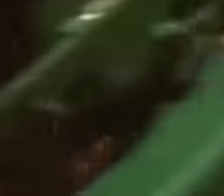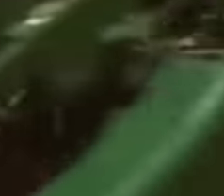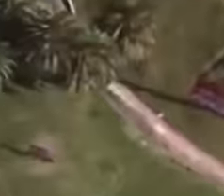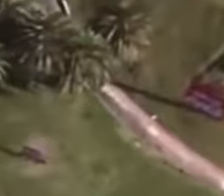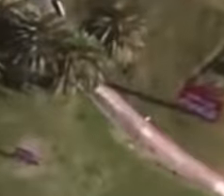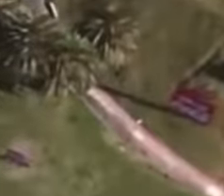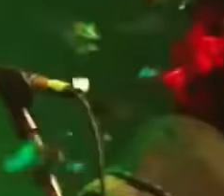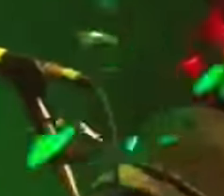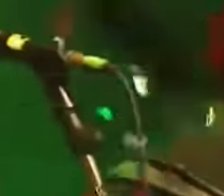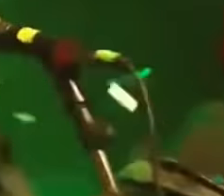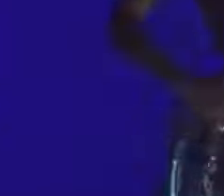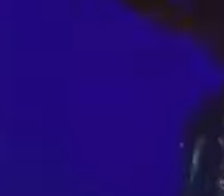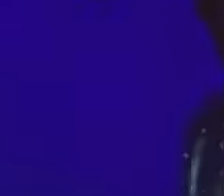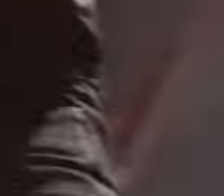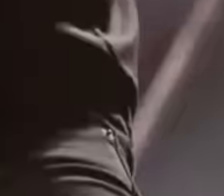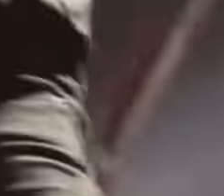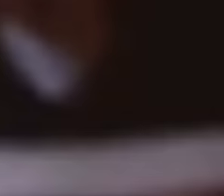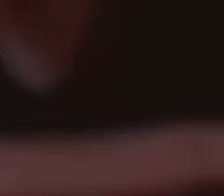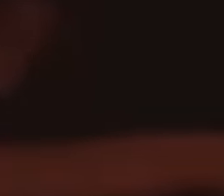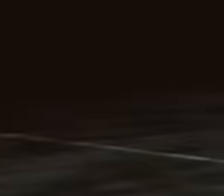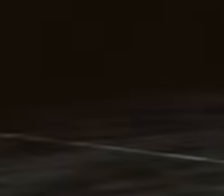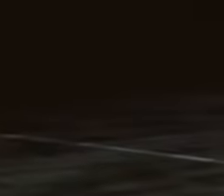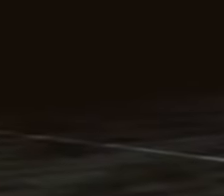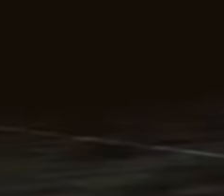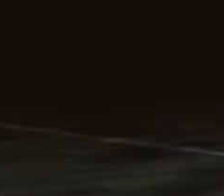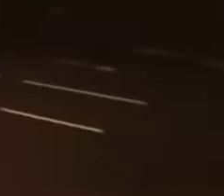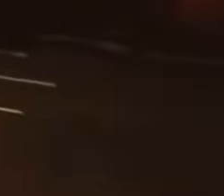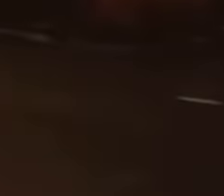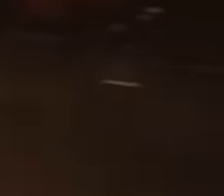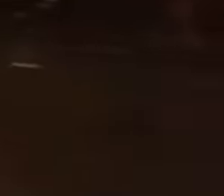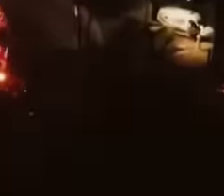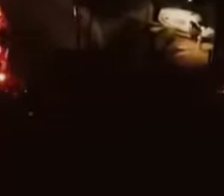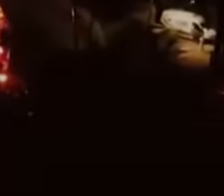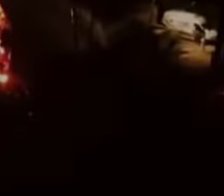Suscríbete para verlo cuando quieras, donde quieras.